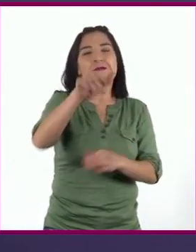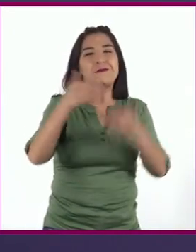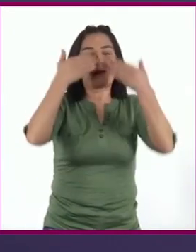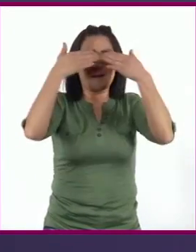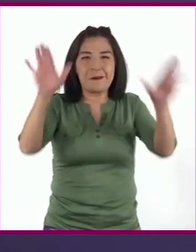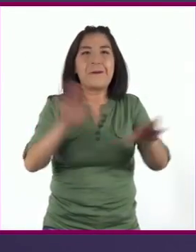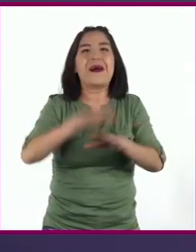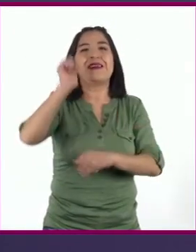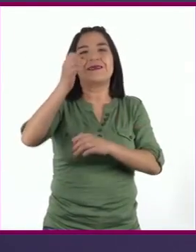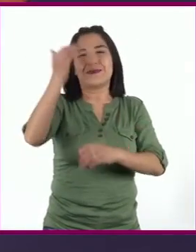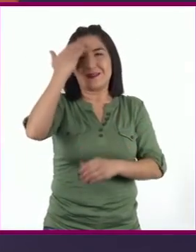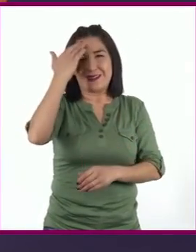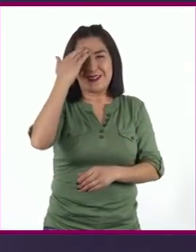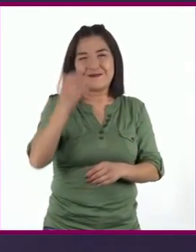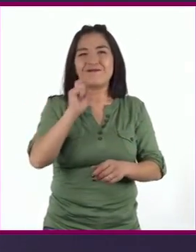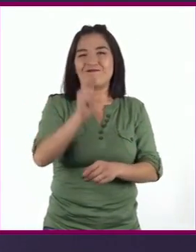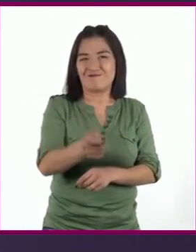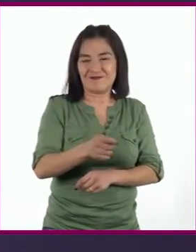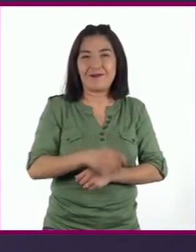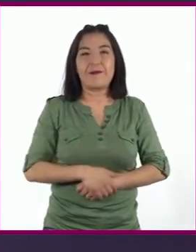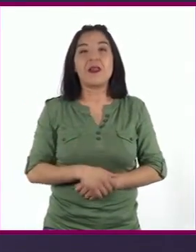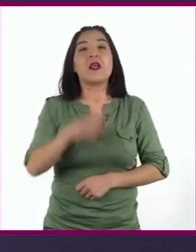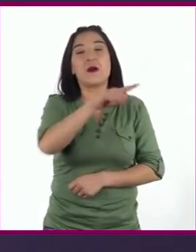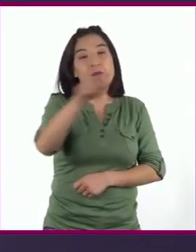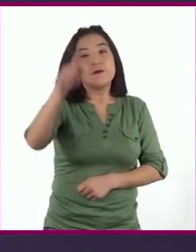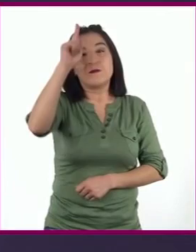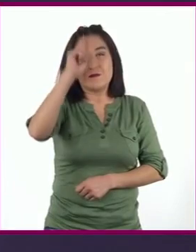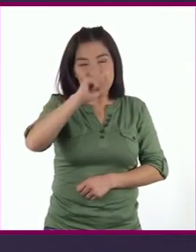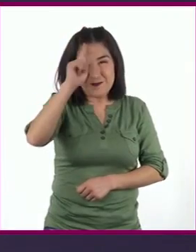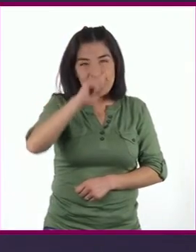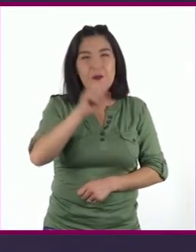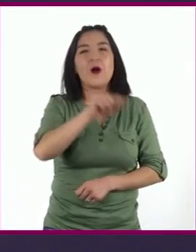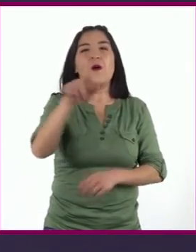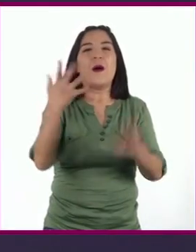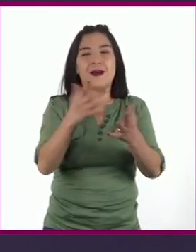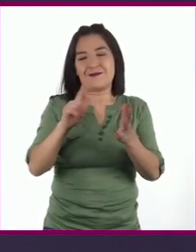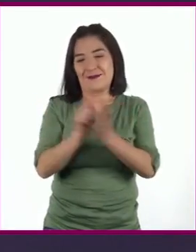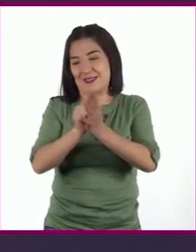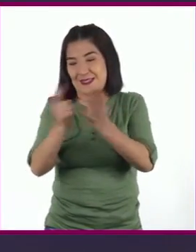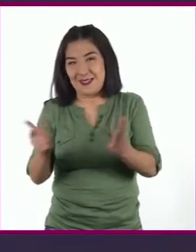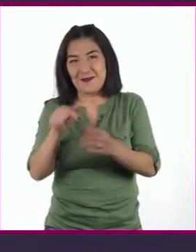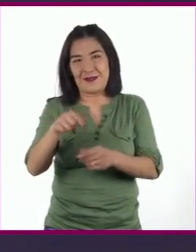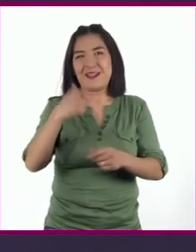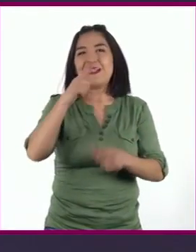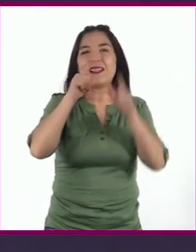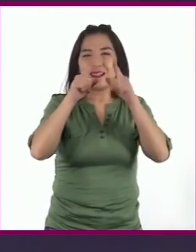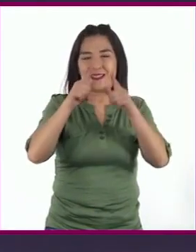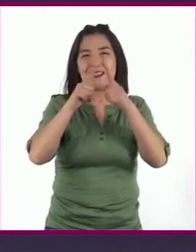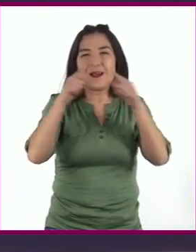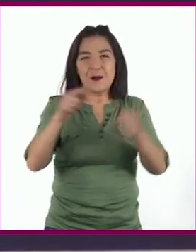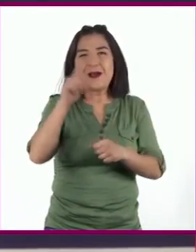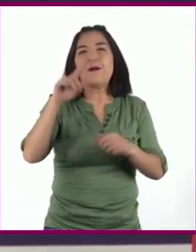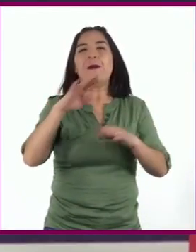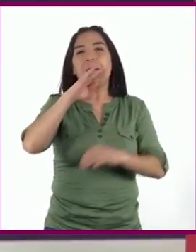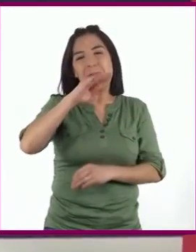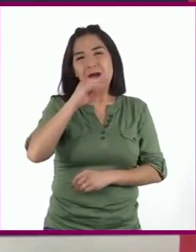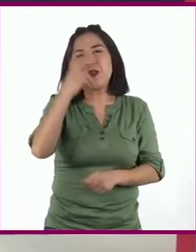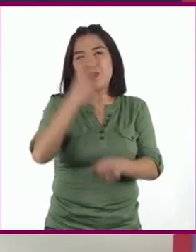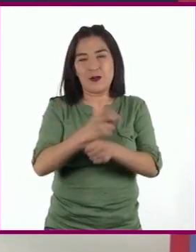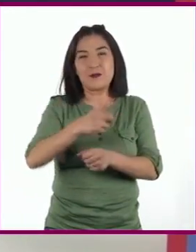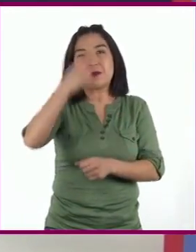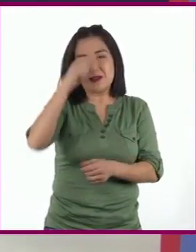definiciones Les recomendamos ir a su libro de Lengua Materna 2 Buscar el aprendizaje esperado